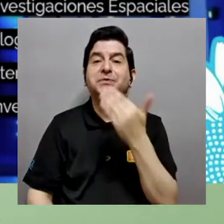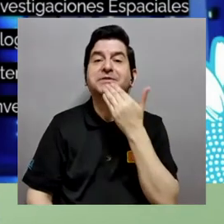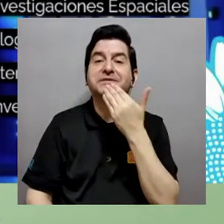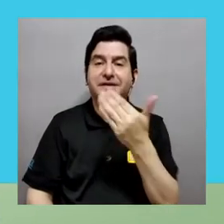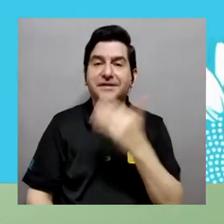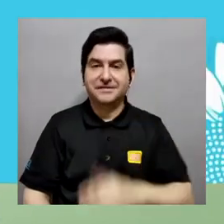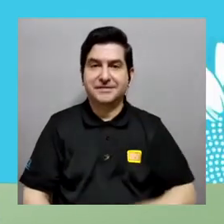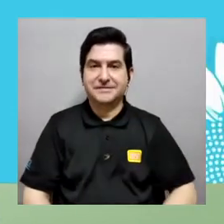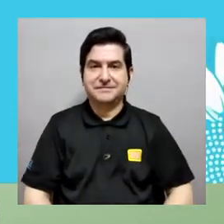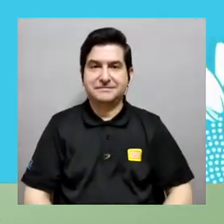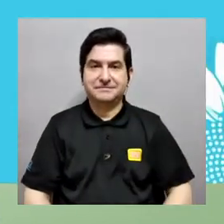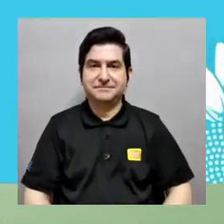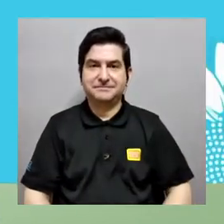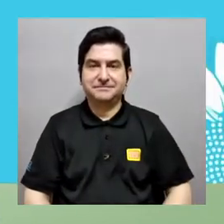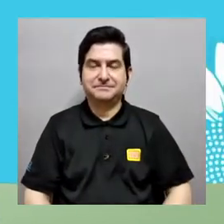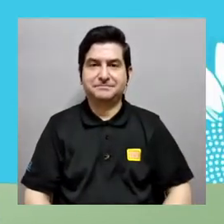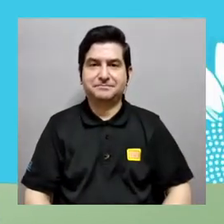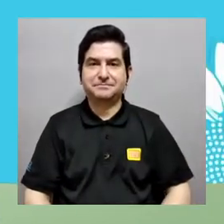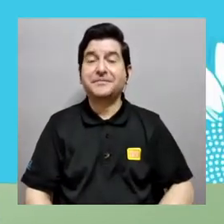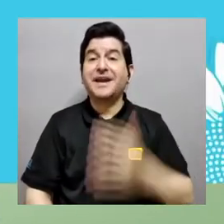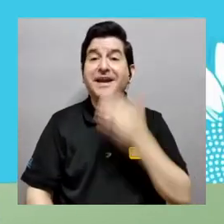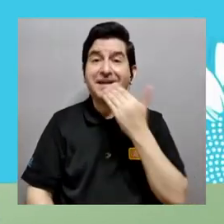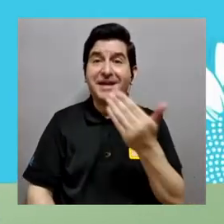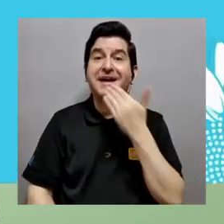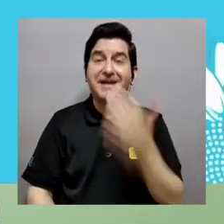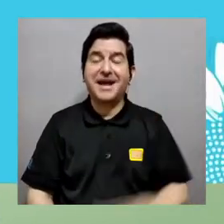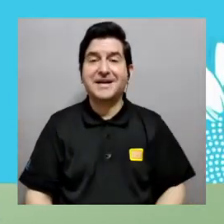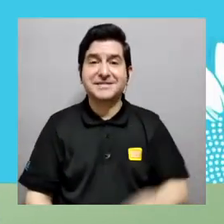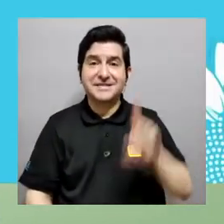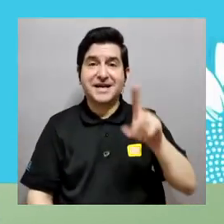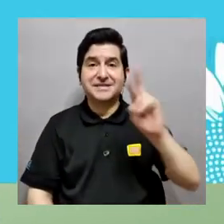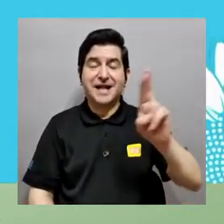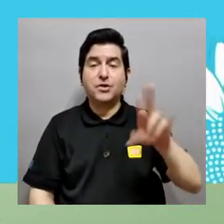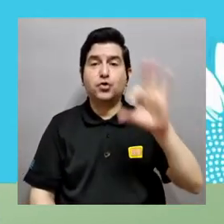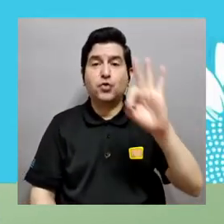y lo que queremos hacer con todo esto y bueno muchísimas gracias